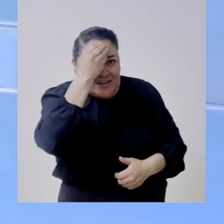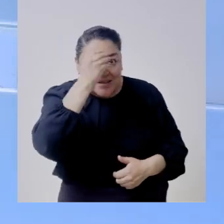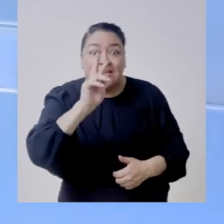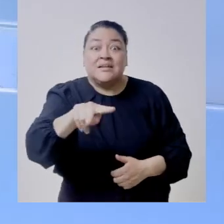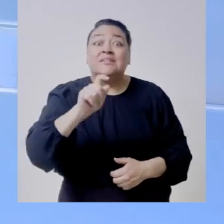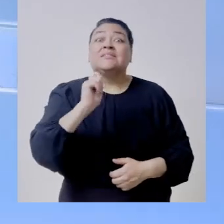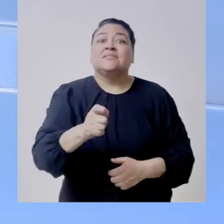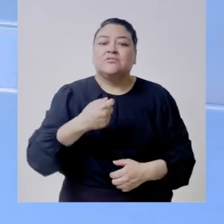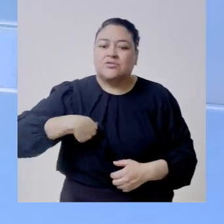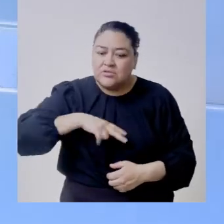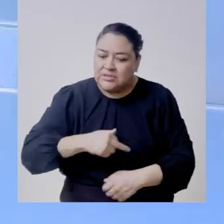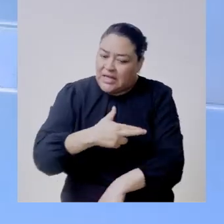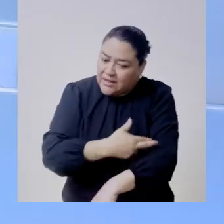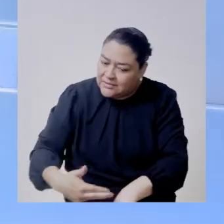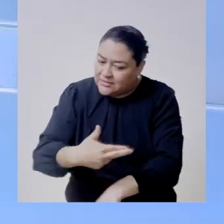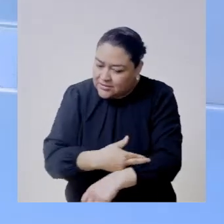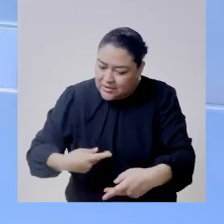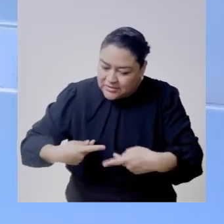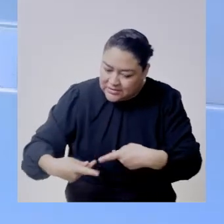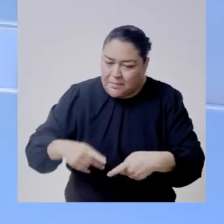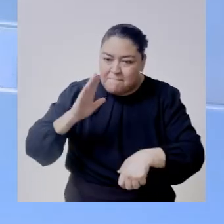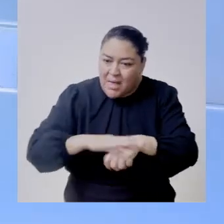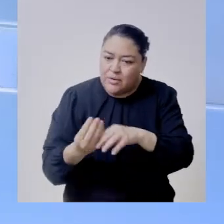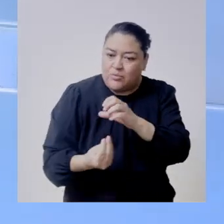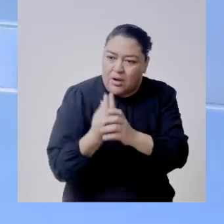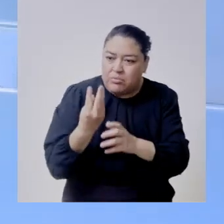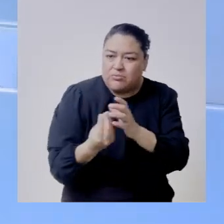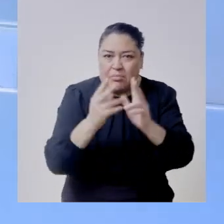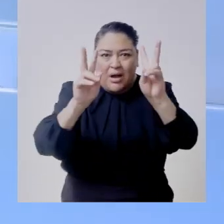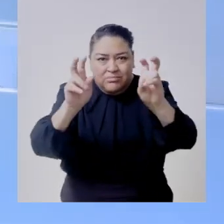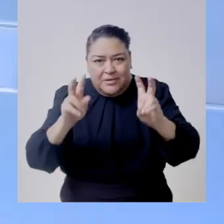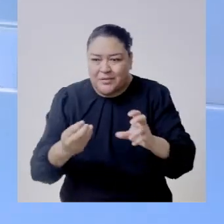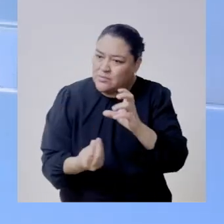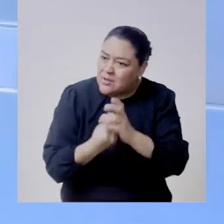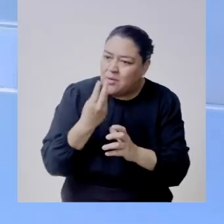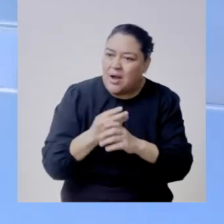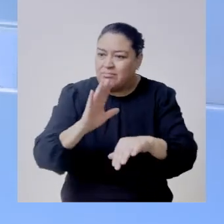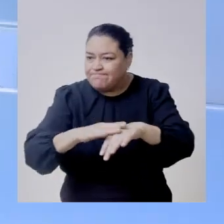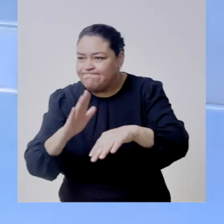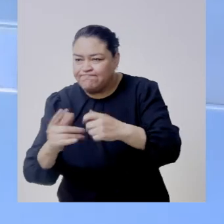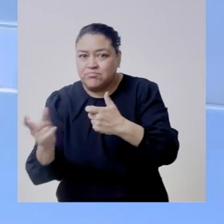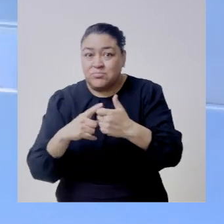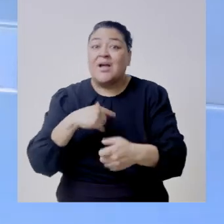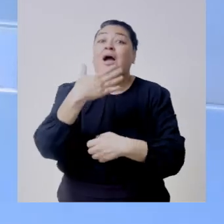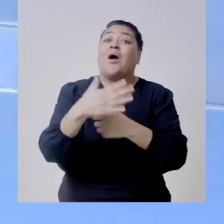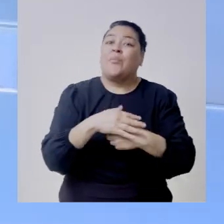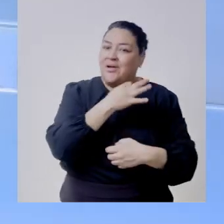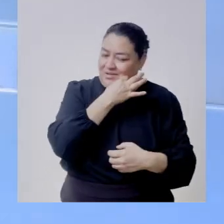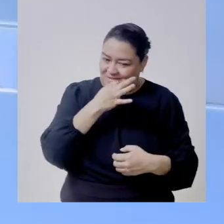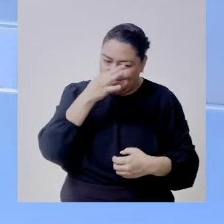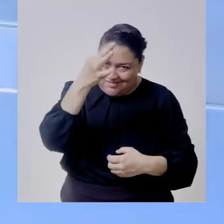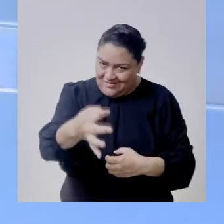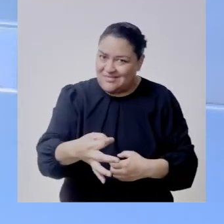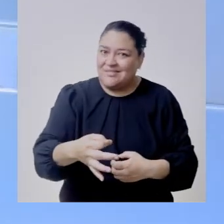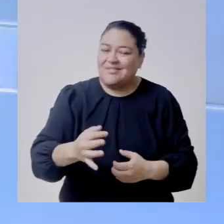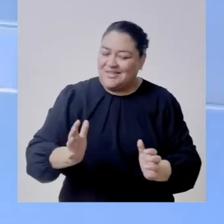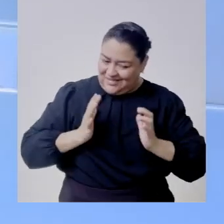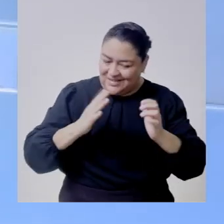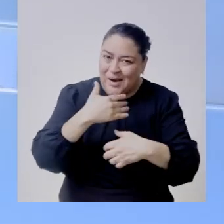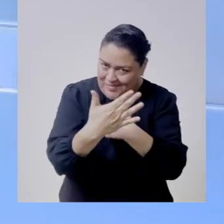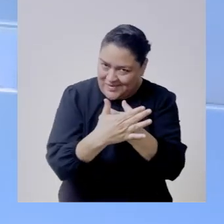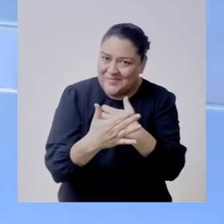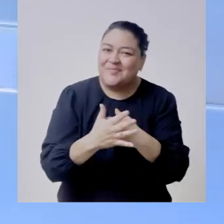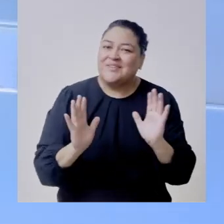nos obliga a estar actualizando y ofertando cosas innovadoras por ahí tenemos sorpresas para seguir